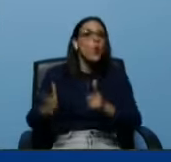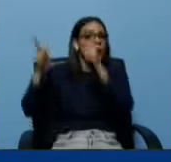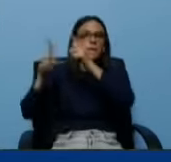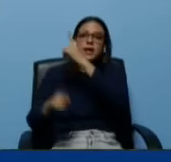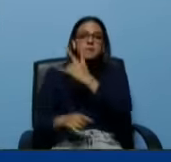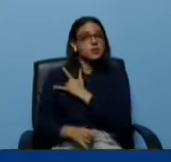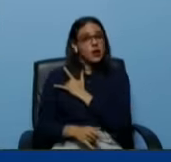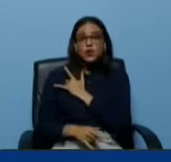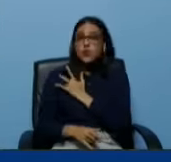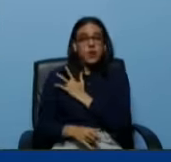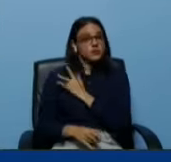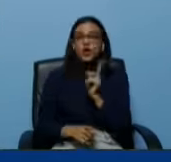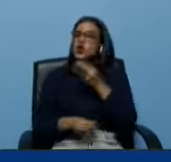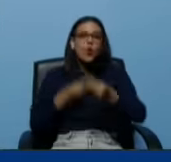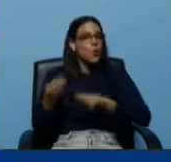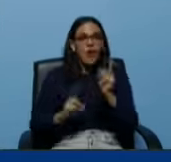No lo va a poder hacer.